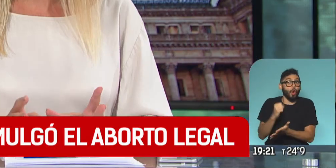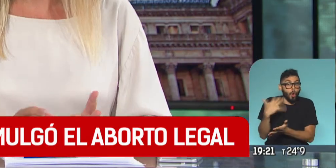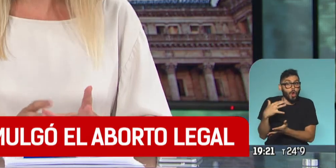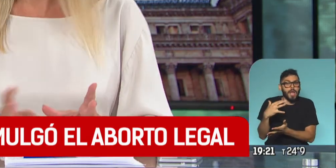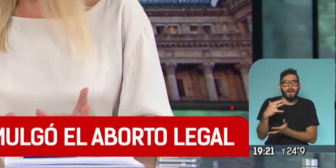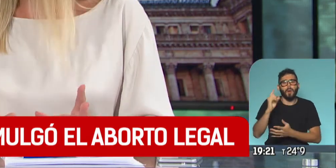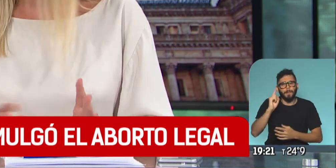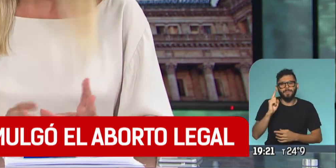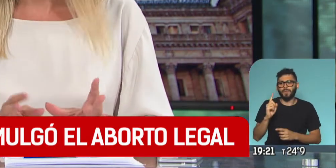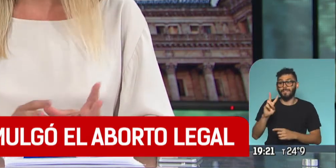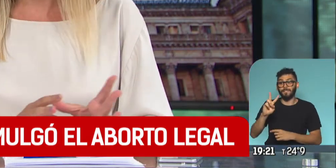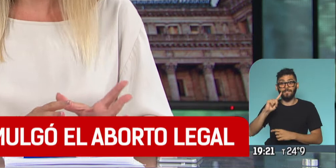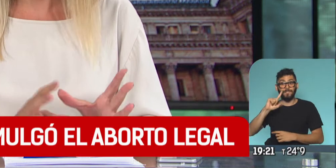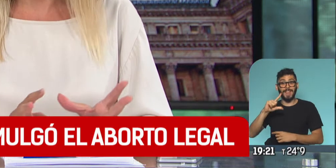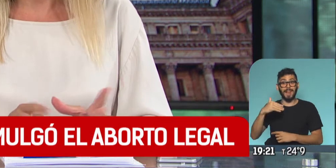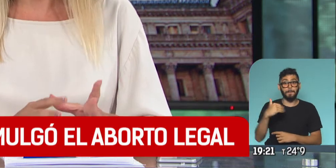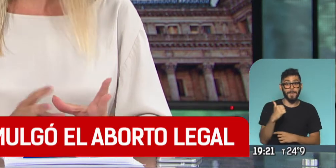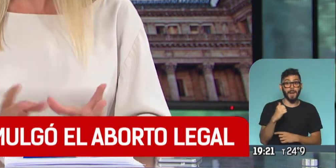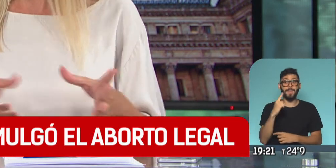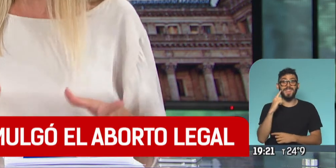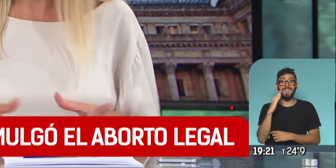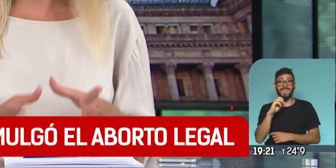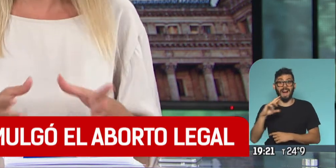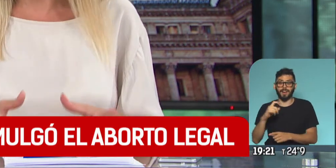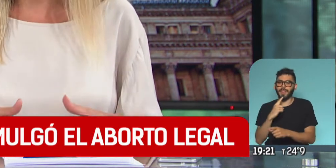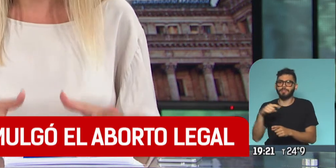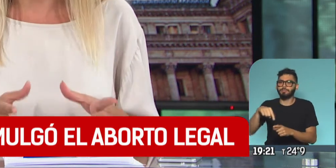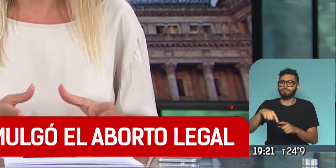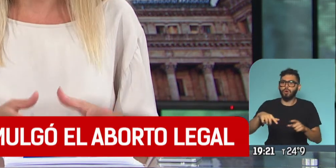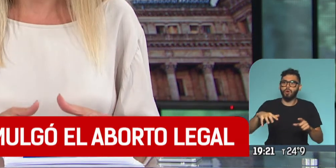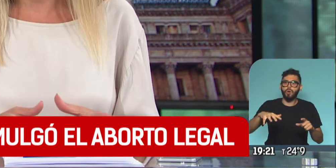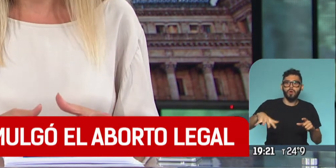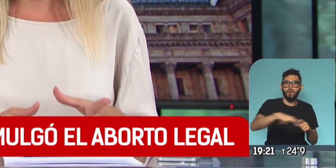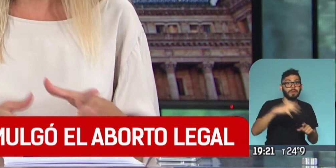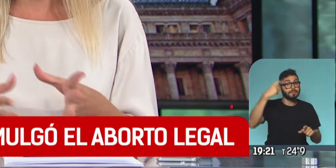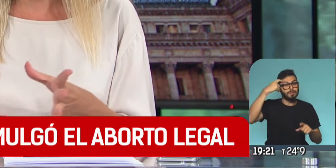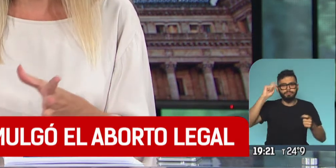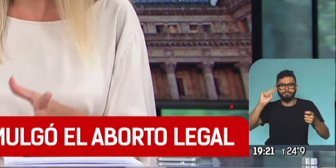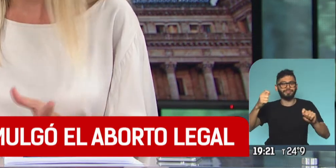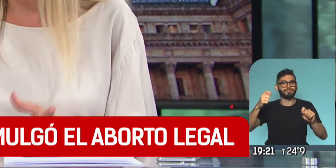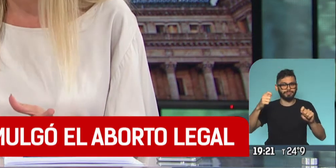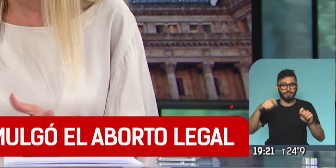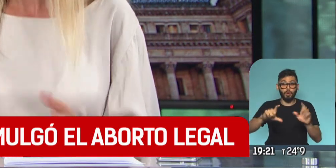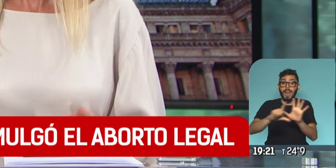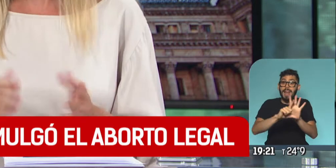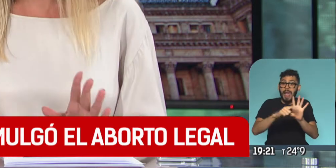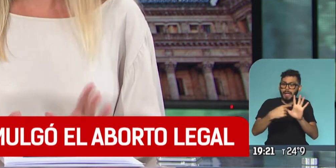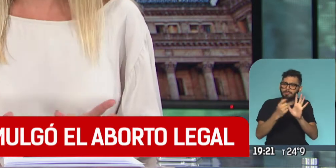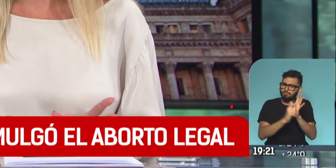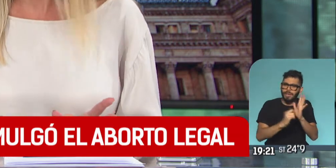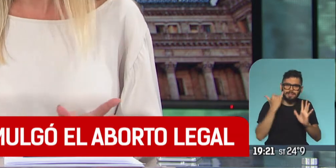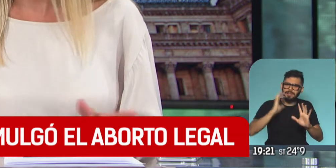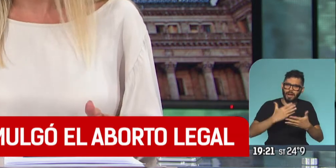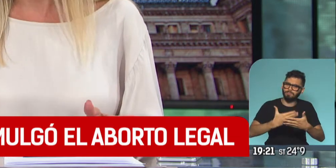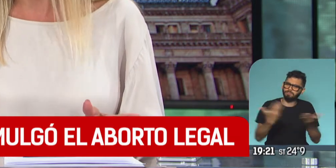Vilma Ibarra decía, cambia el paradigma, que me parece que eso resume un poco lo que está pasando hoy con esta ley que ya está promulgada. Pero al mismo